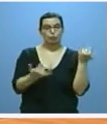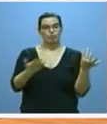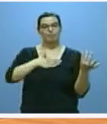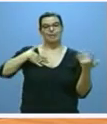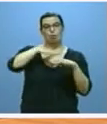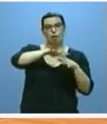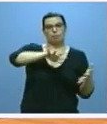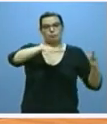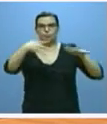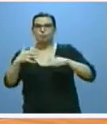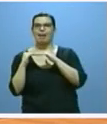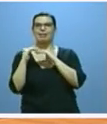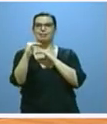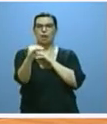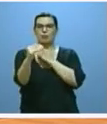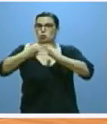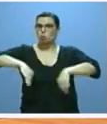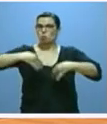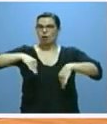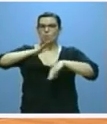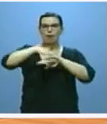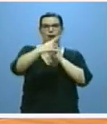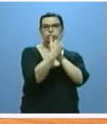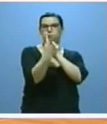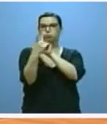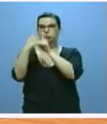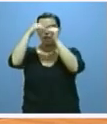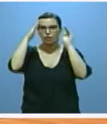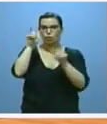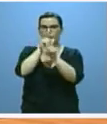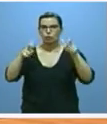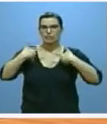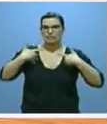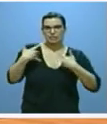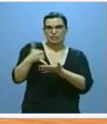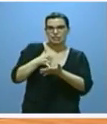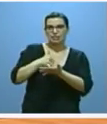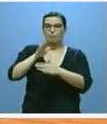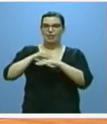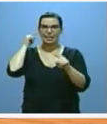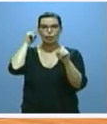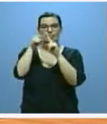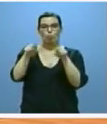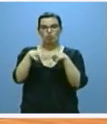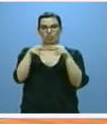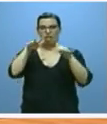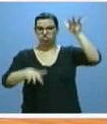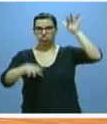en un mecanismo estable y ordinario de atención a las personas vulnerables y, por tanto, de reducción de las desigualdades sociales.